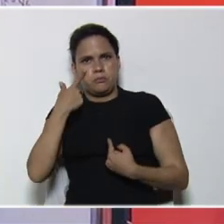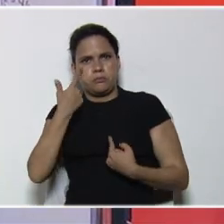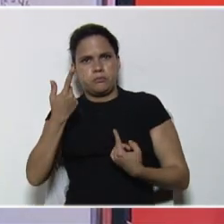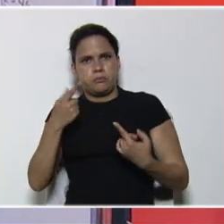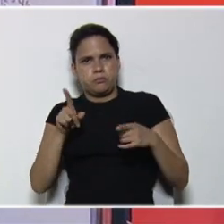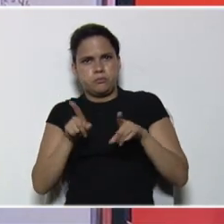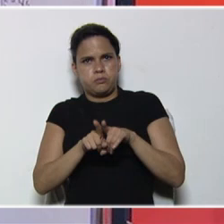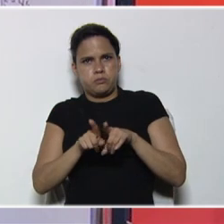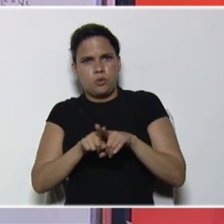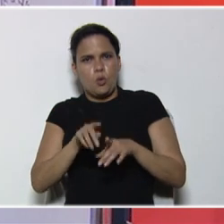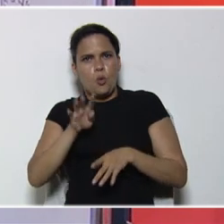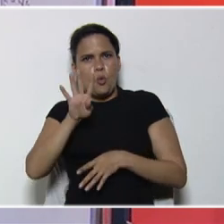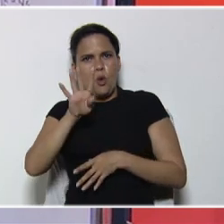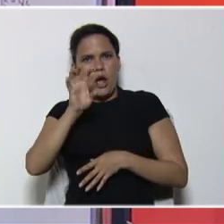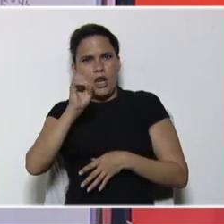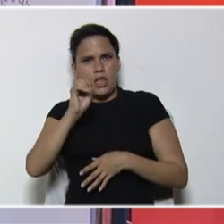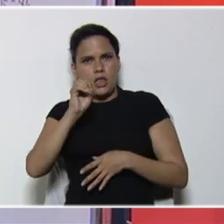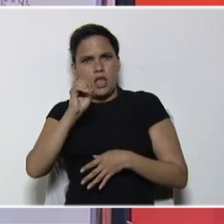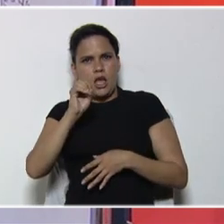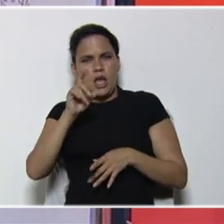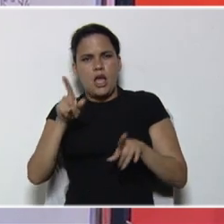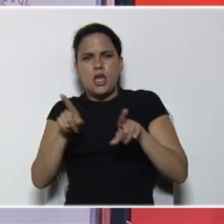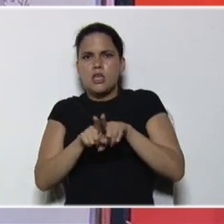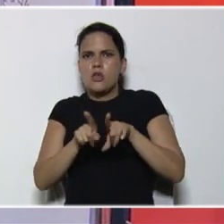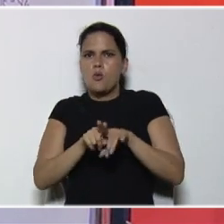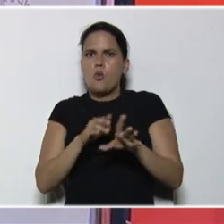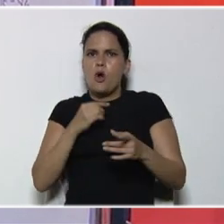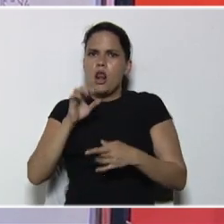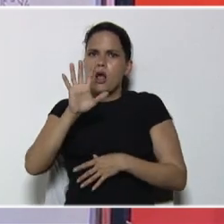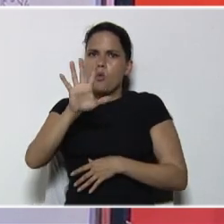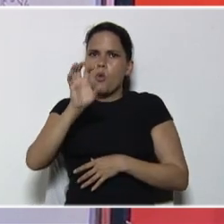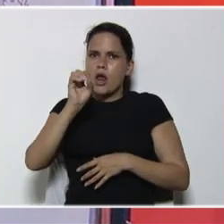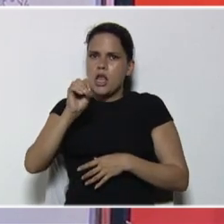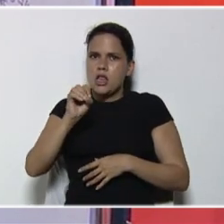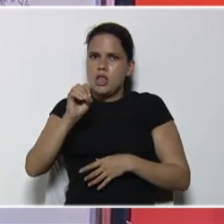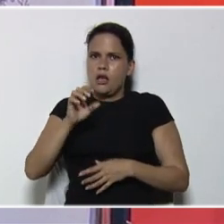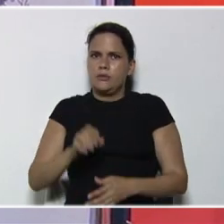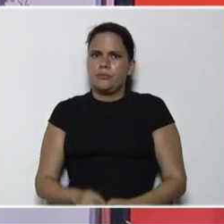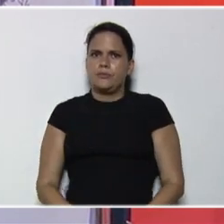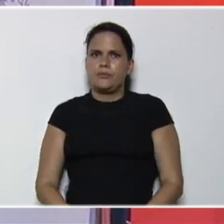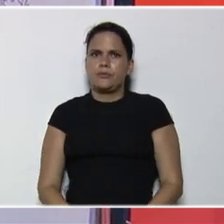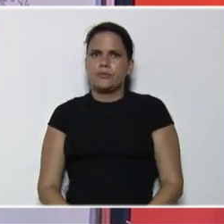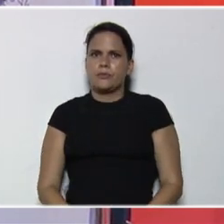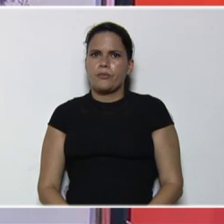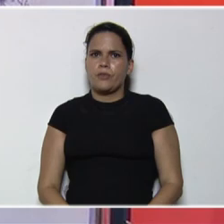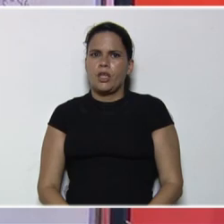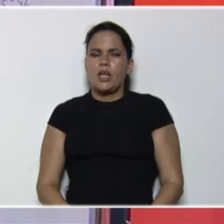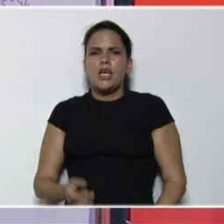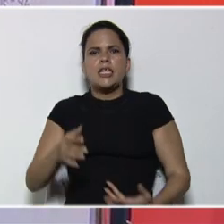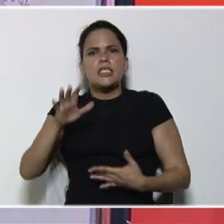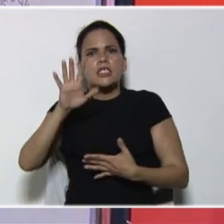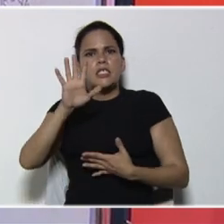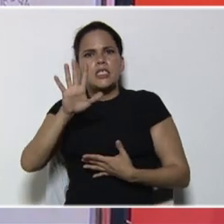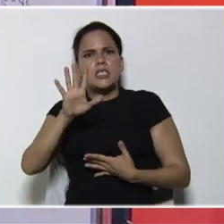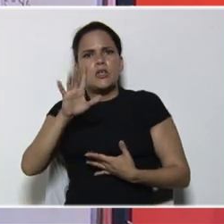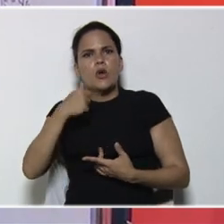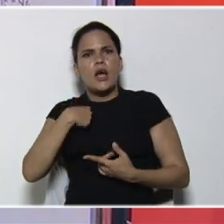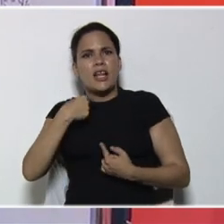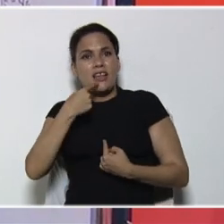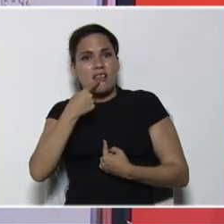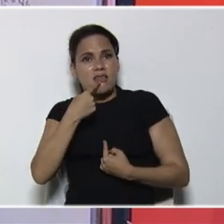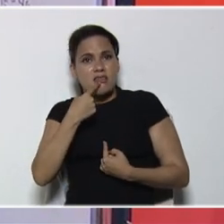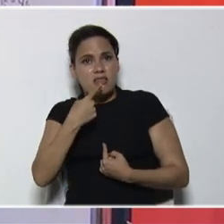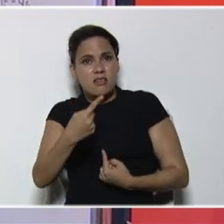40, es igual a 40, y el valor 5, sería el que determina,